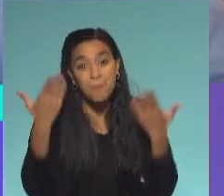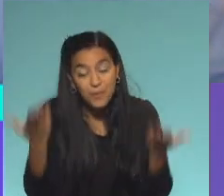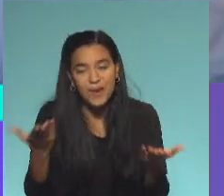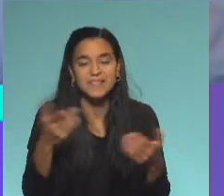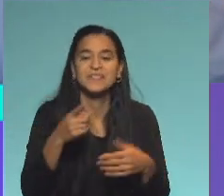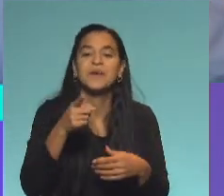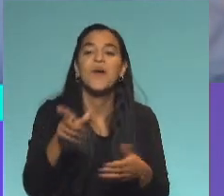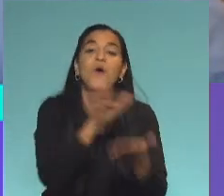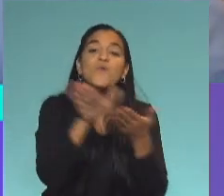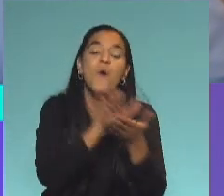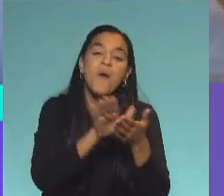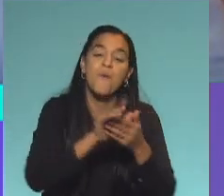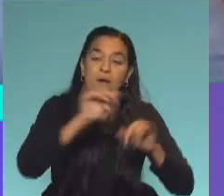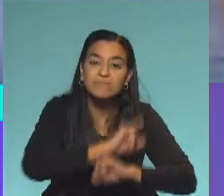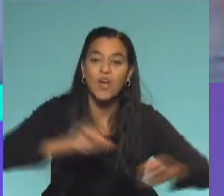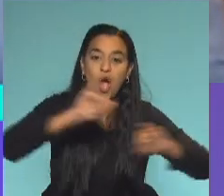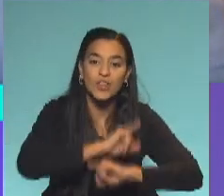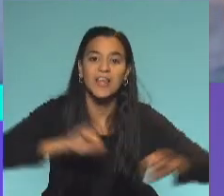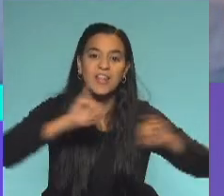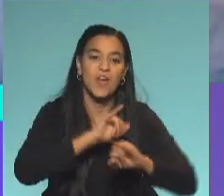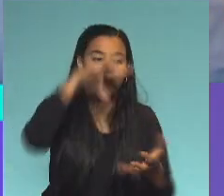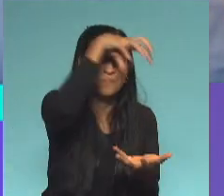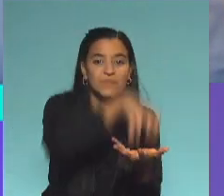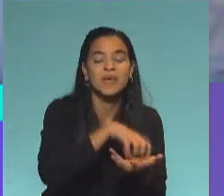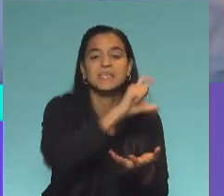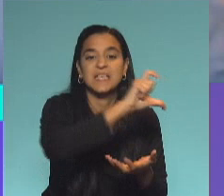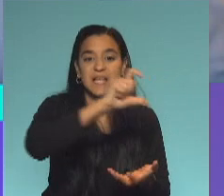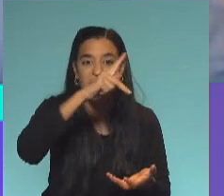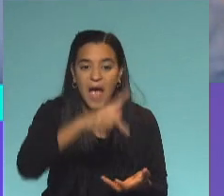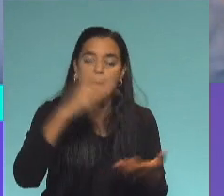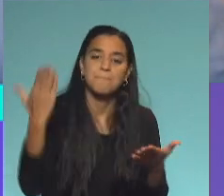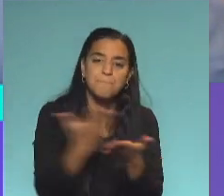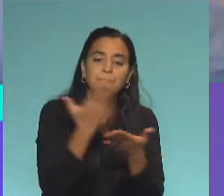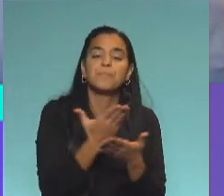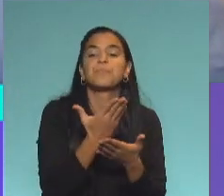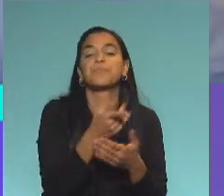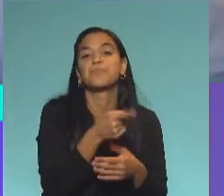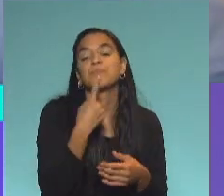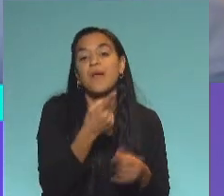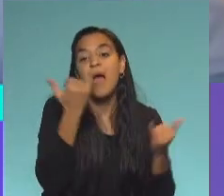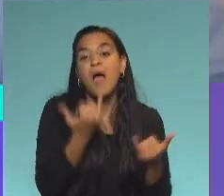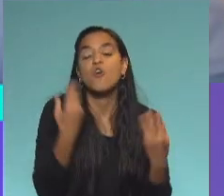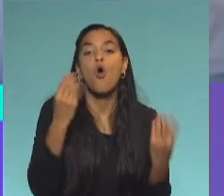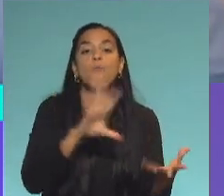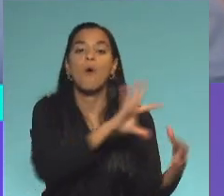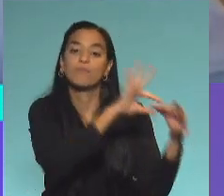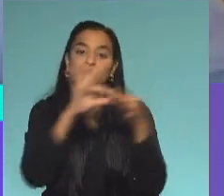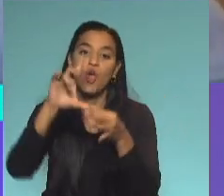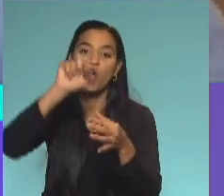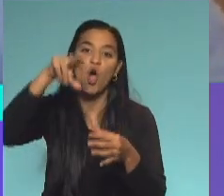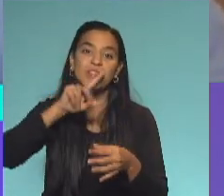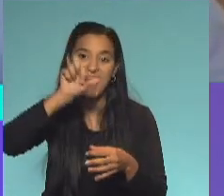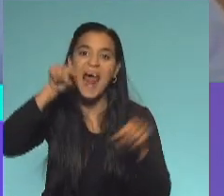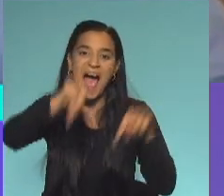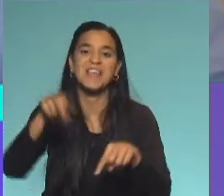son nuevos contenidos de ese genial lugar y de esa usina de producciones, que es el CSK, a través de la plataforma Contar.